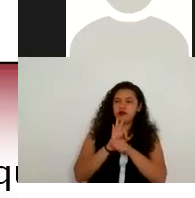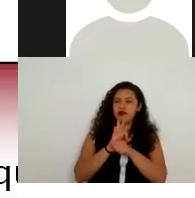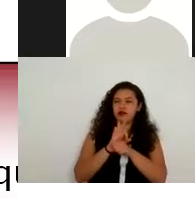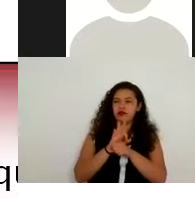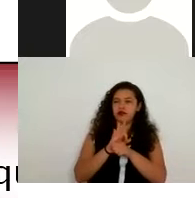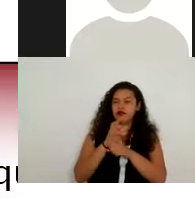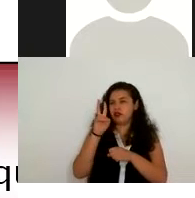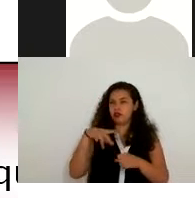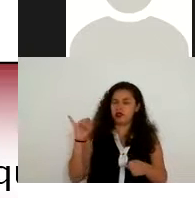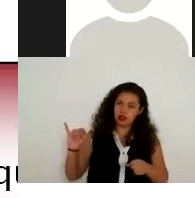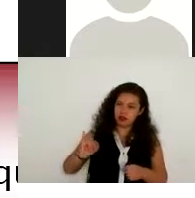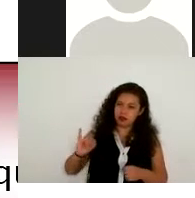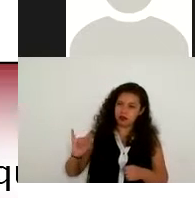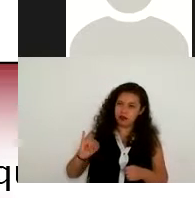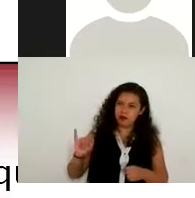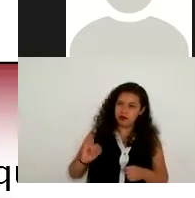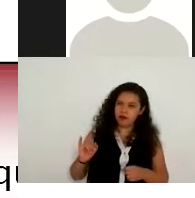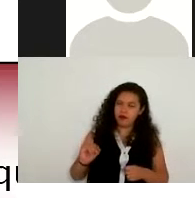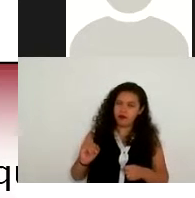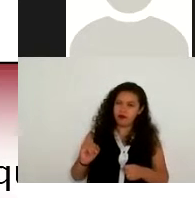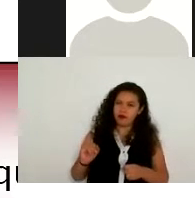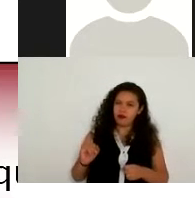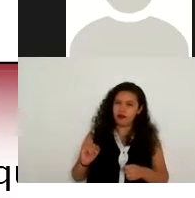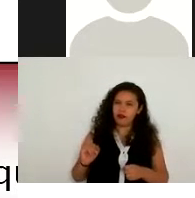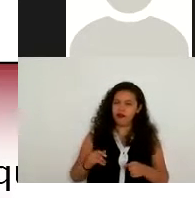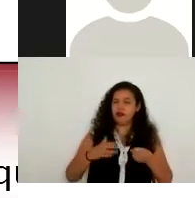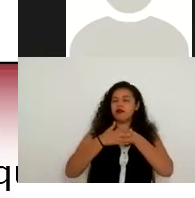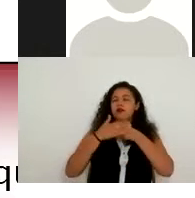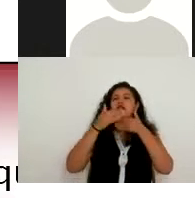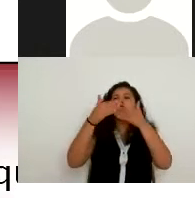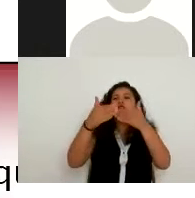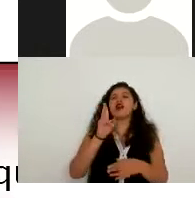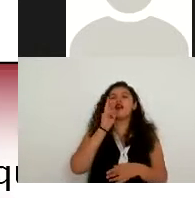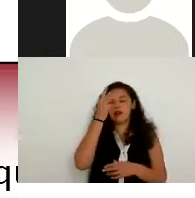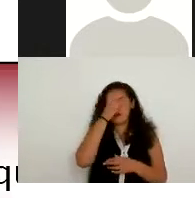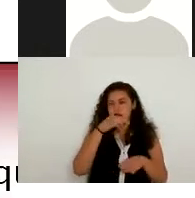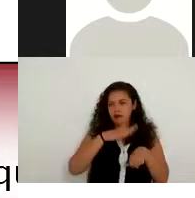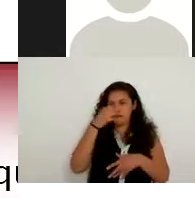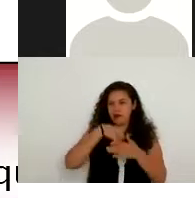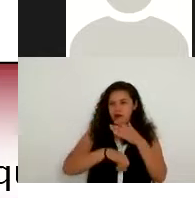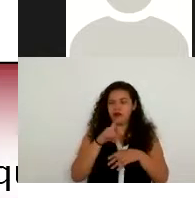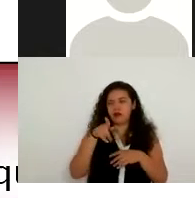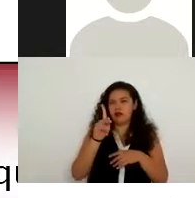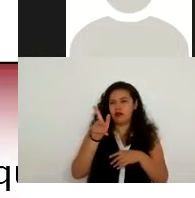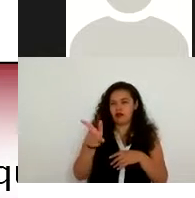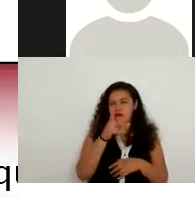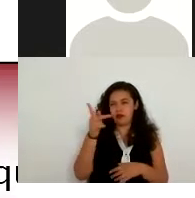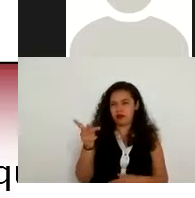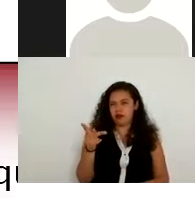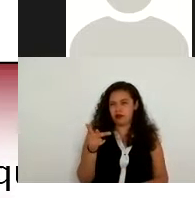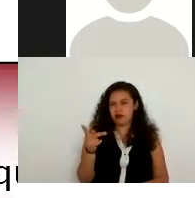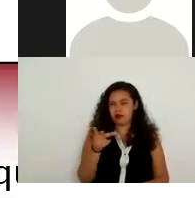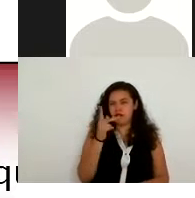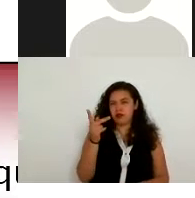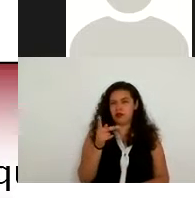porque bueno ya lo vamos a ver más adelante pero si si es pregunta si estarían cumpliendo con este